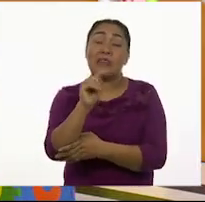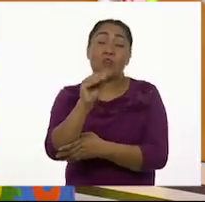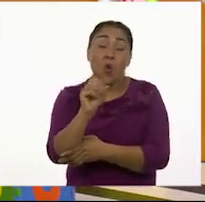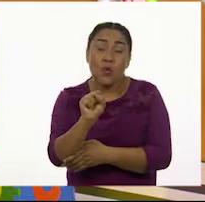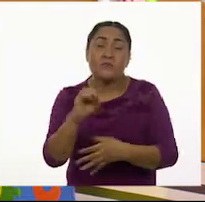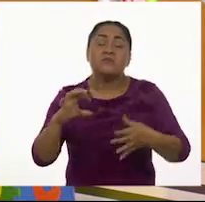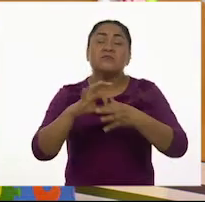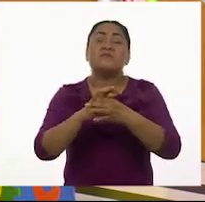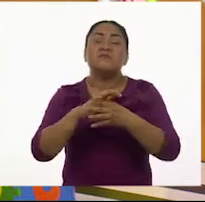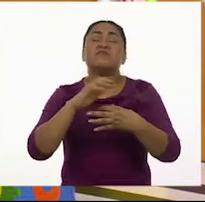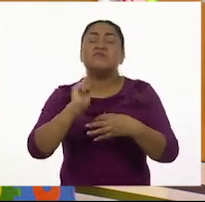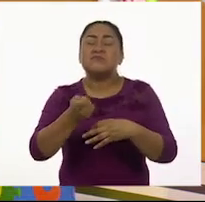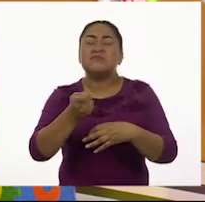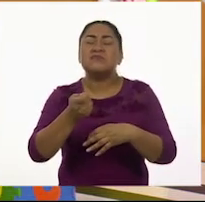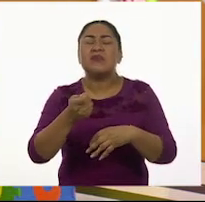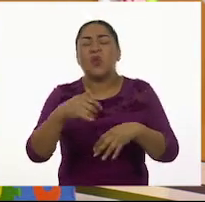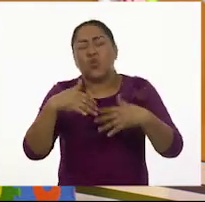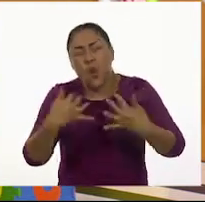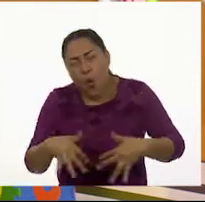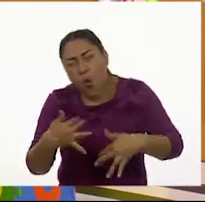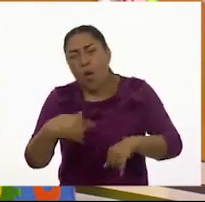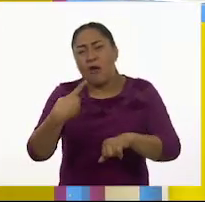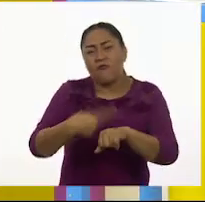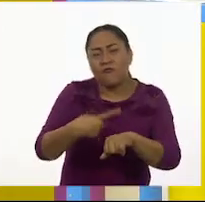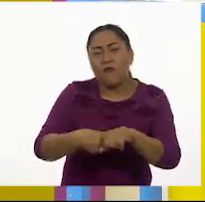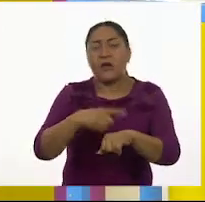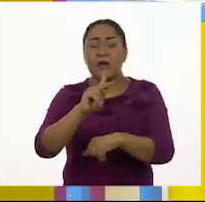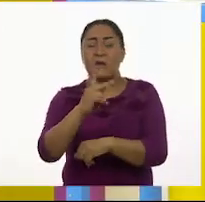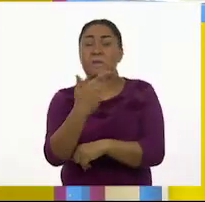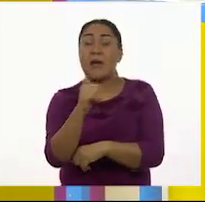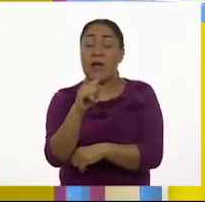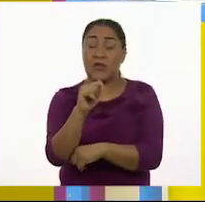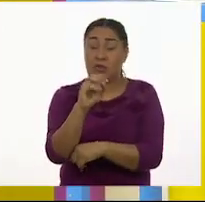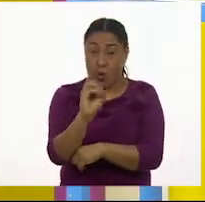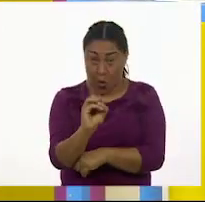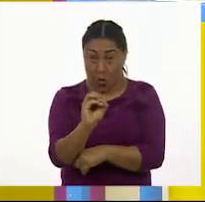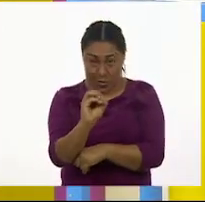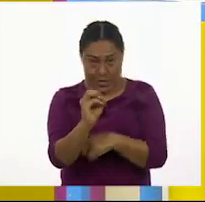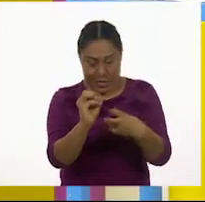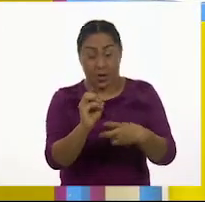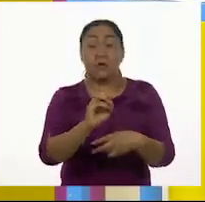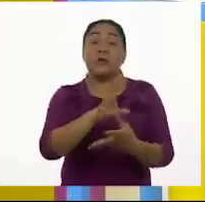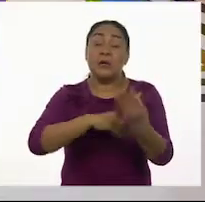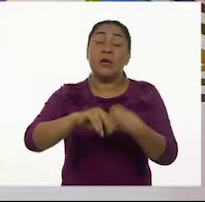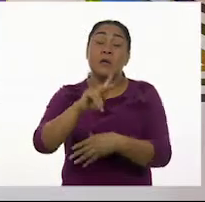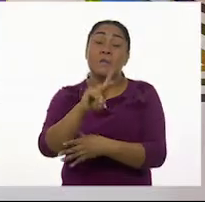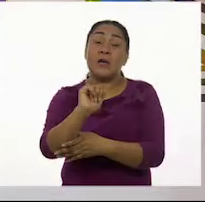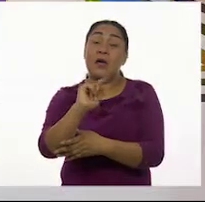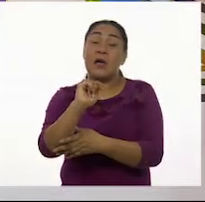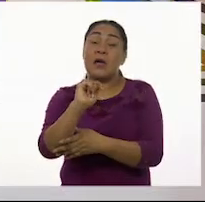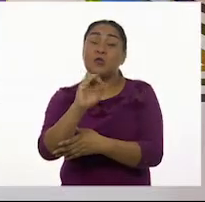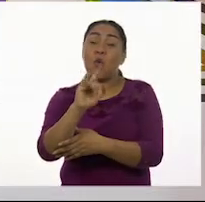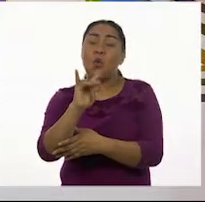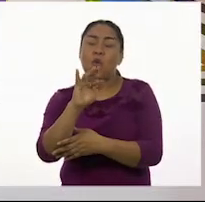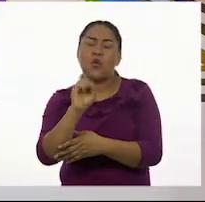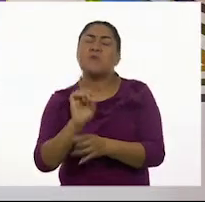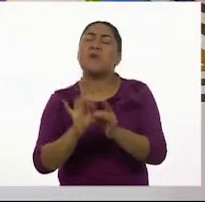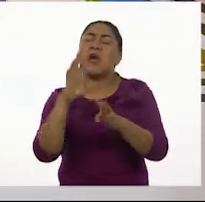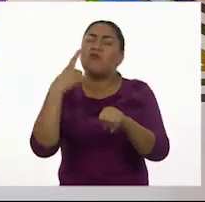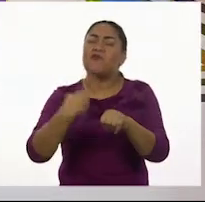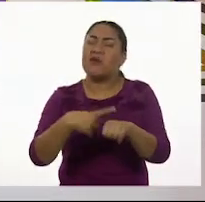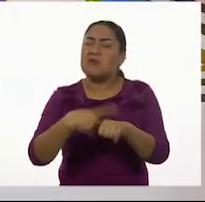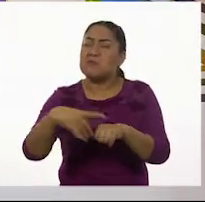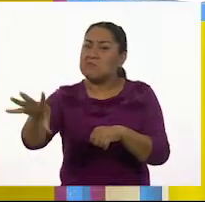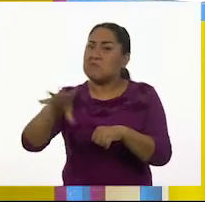Lleva una H en medio. Y entonces, patológico quiere decir de algo que te va a enfermar o algo que te va a hacer daño.